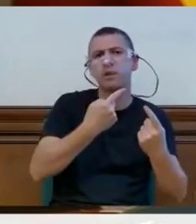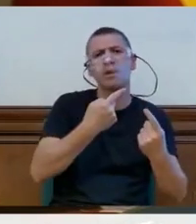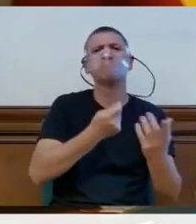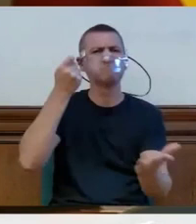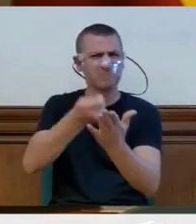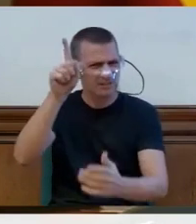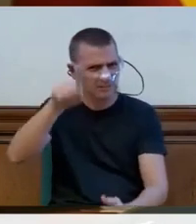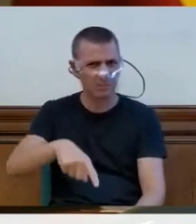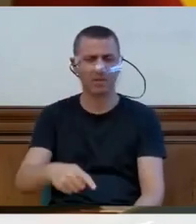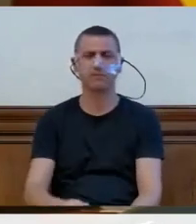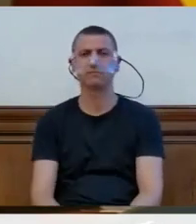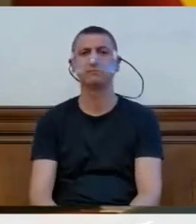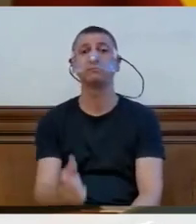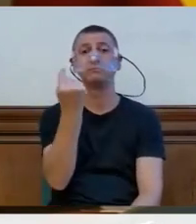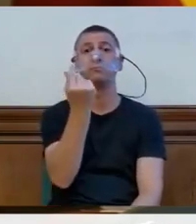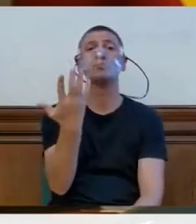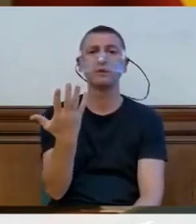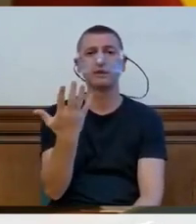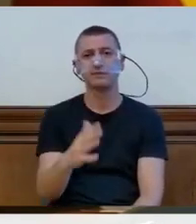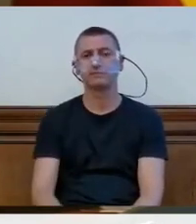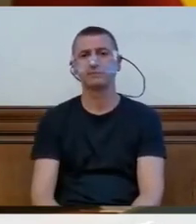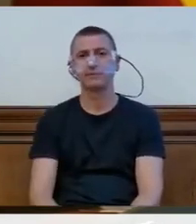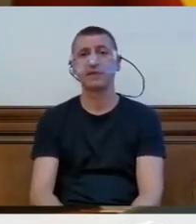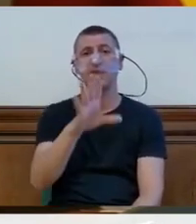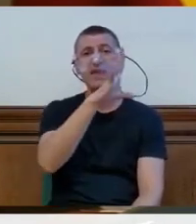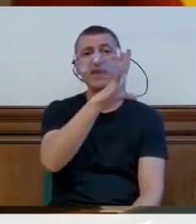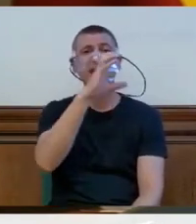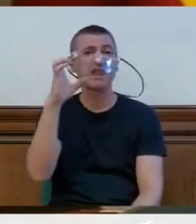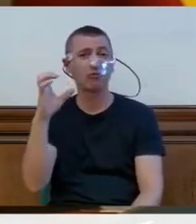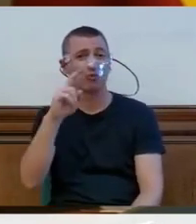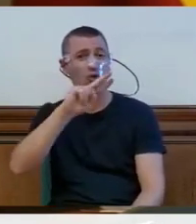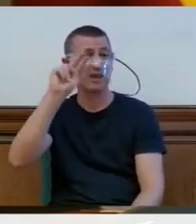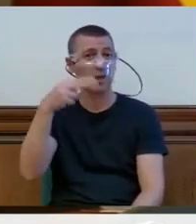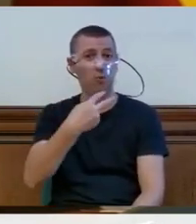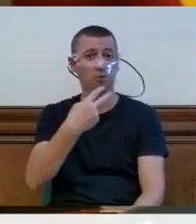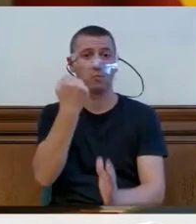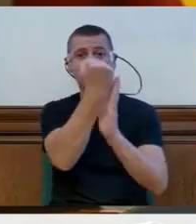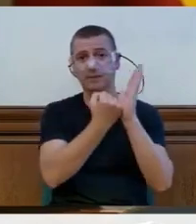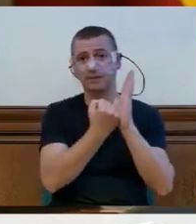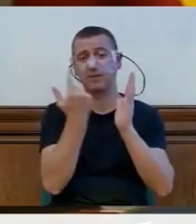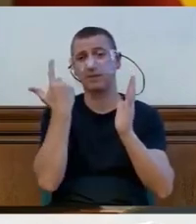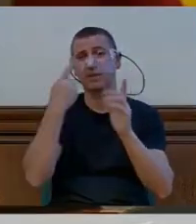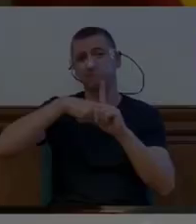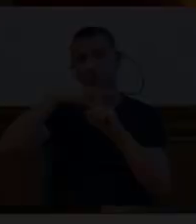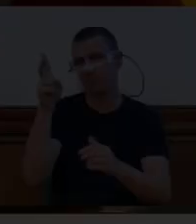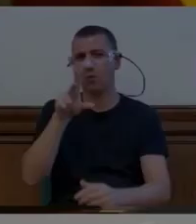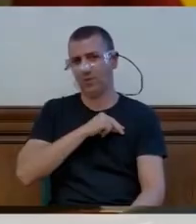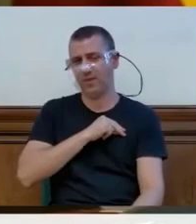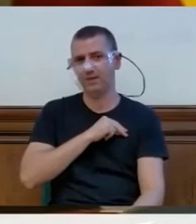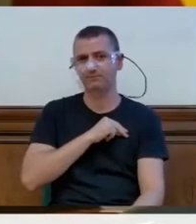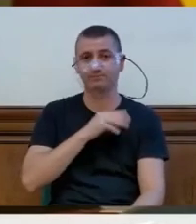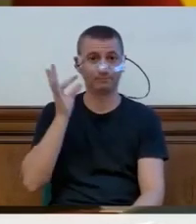más y nada menos que 500 euros cuesta la matrícula de un grado superior en un instituto público.